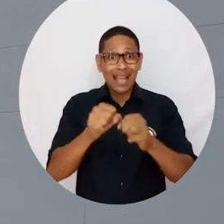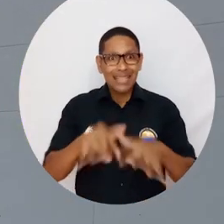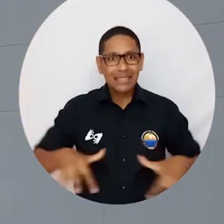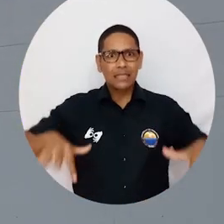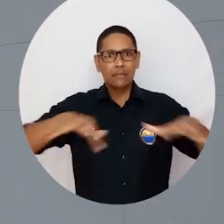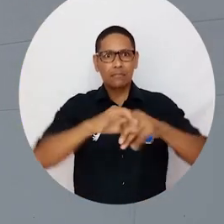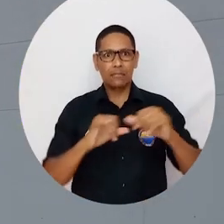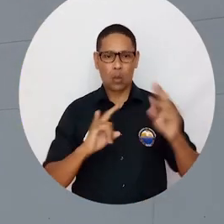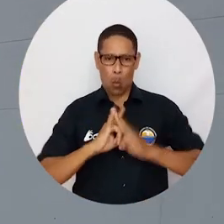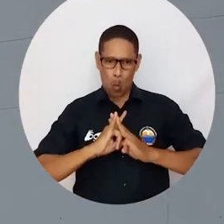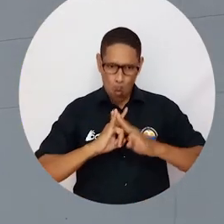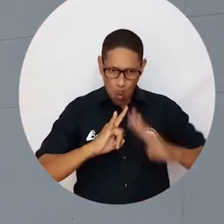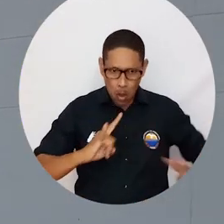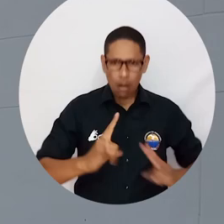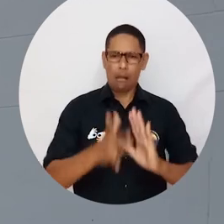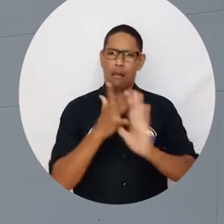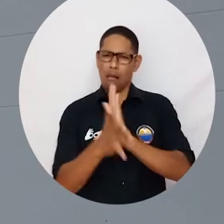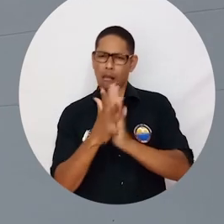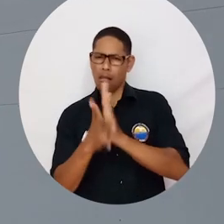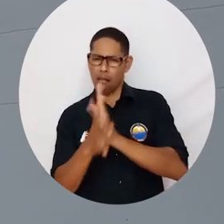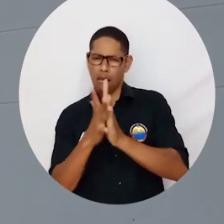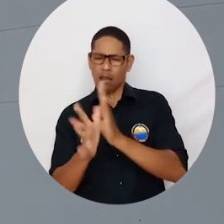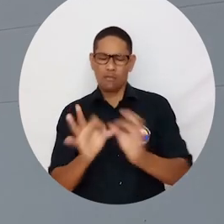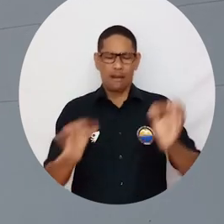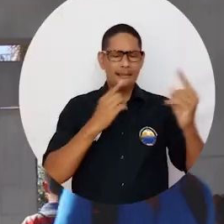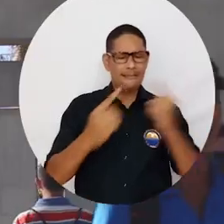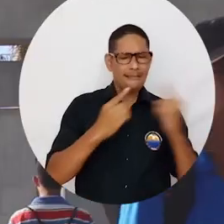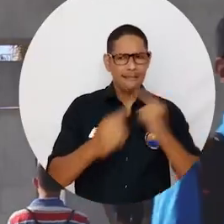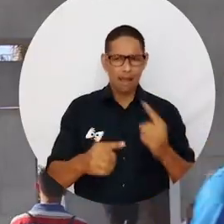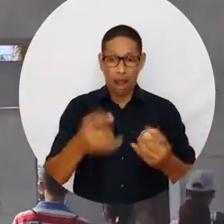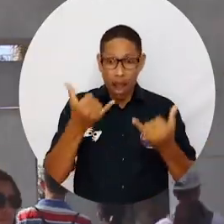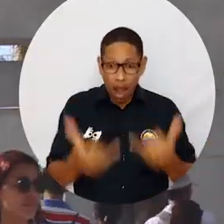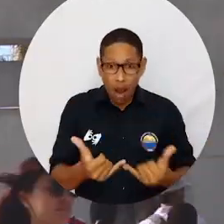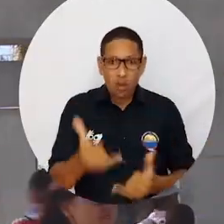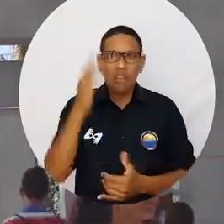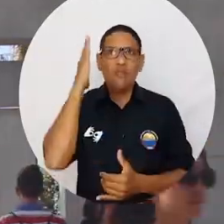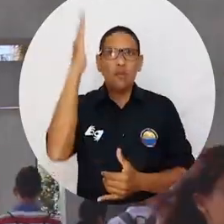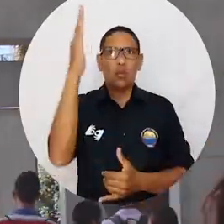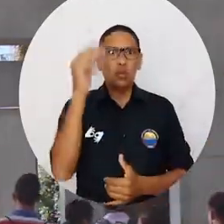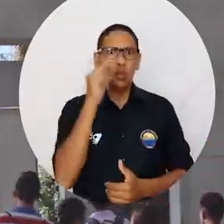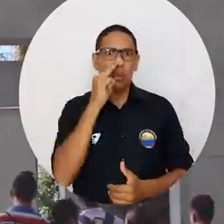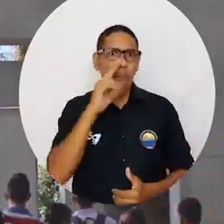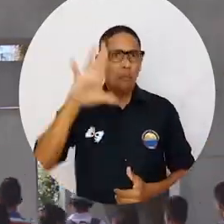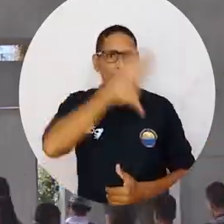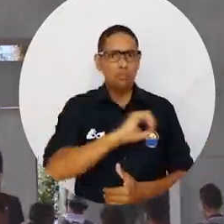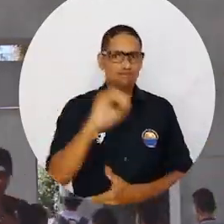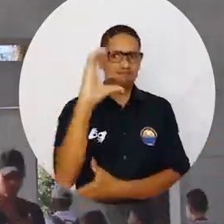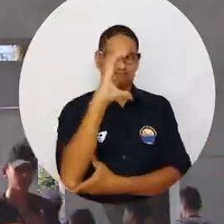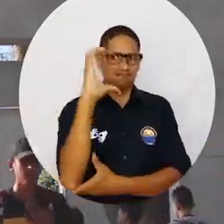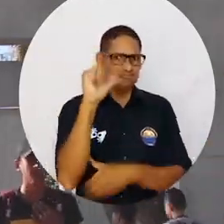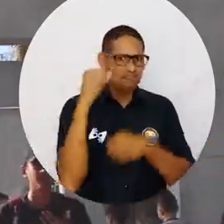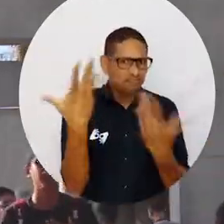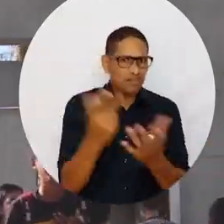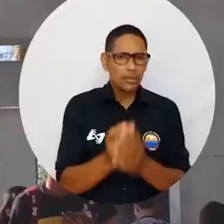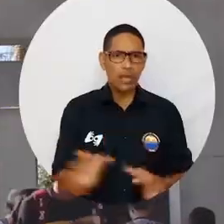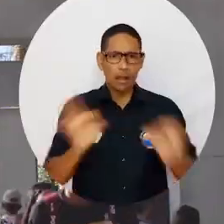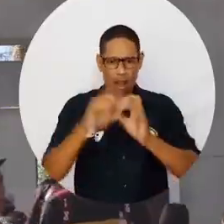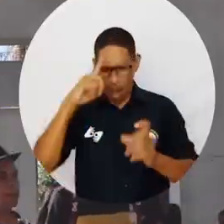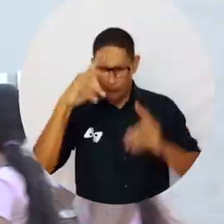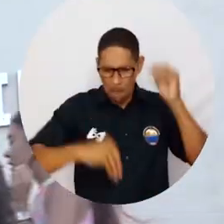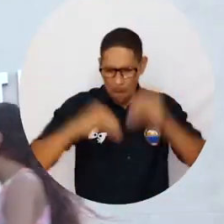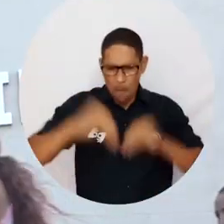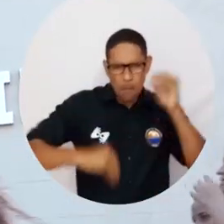es uno de los espacios que Unimagdalena ha desarrollado para dialogar sobre el presente y el futuro del país, los cuales se propone instaurar de manera